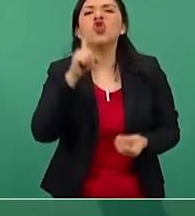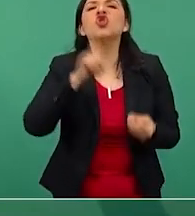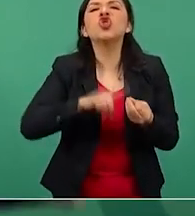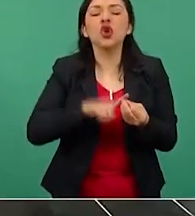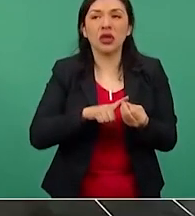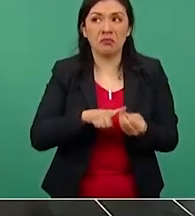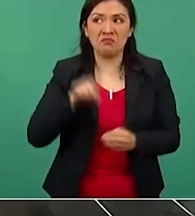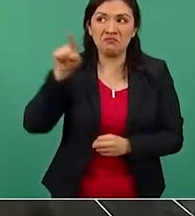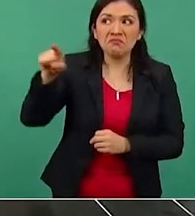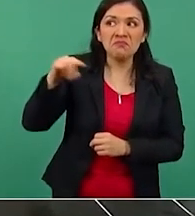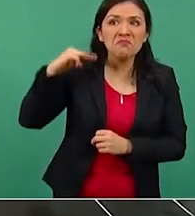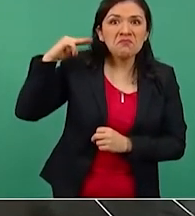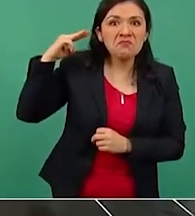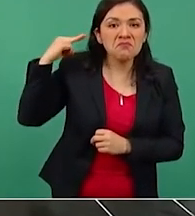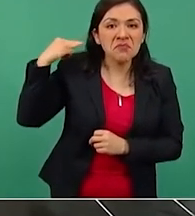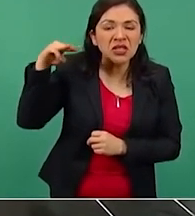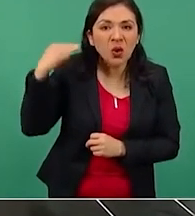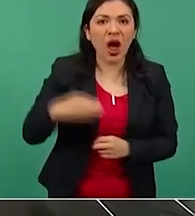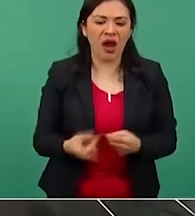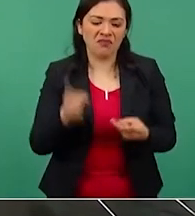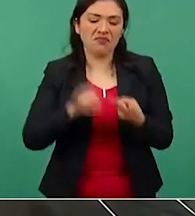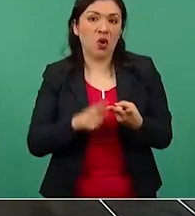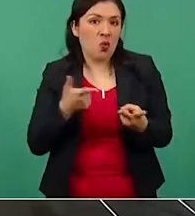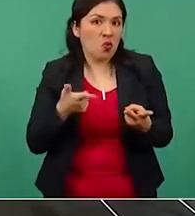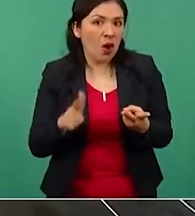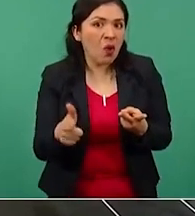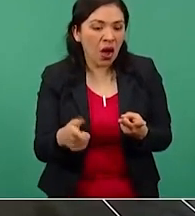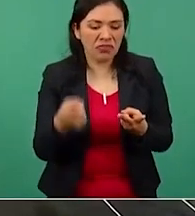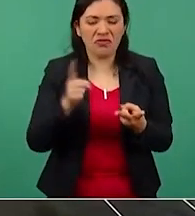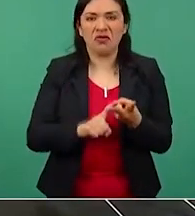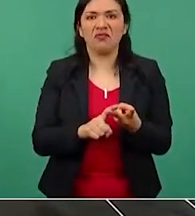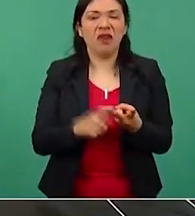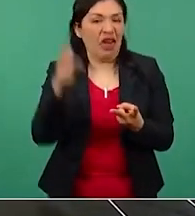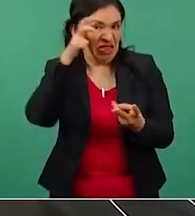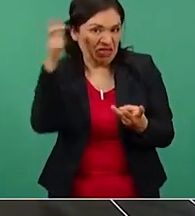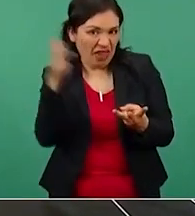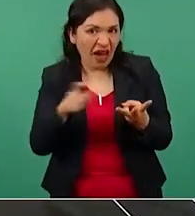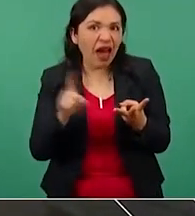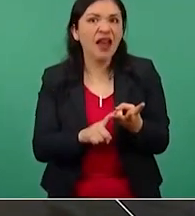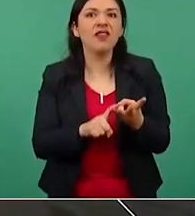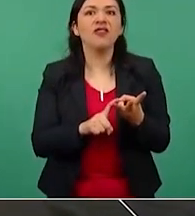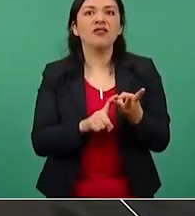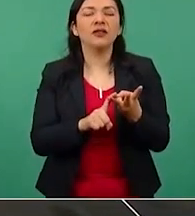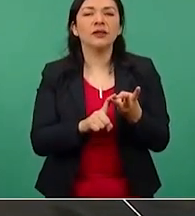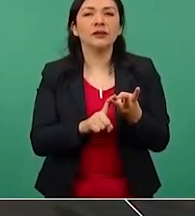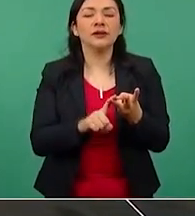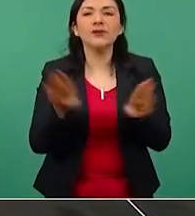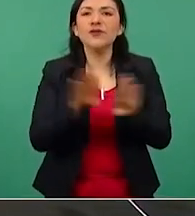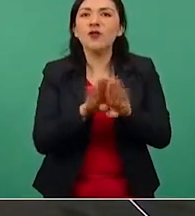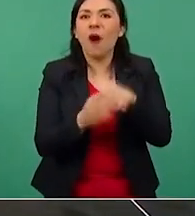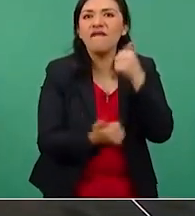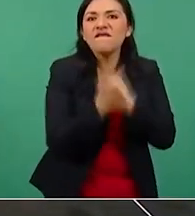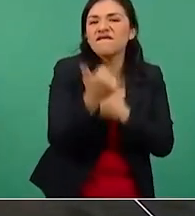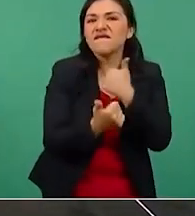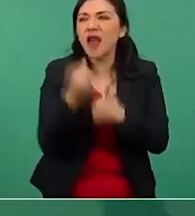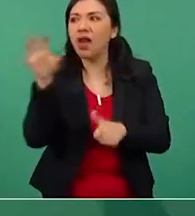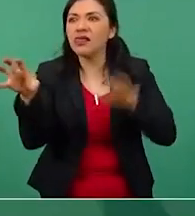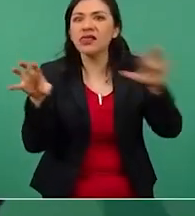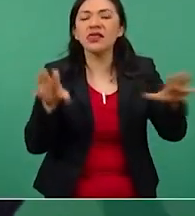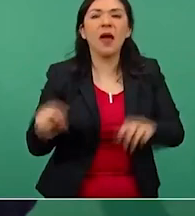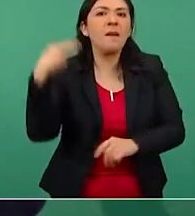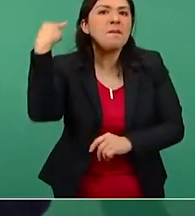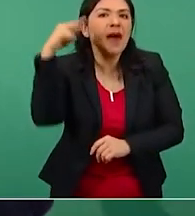que si en Michoacán, que si en Guanajuato, que si en Hidalgo, que en Veracruz. Entonces,